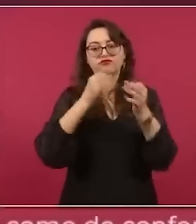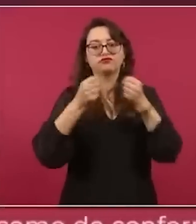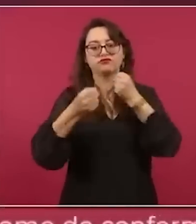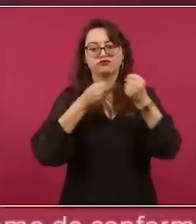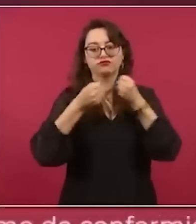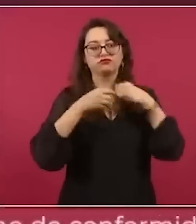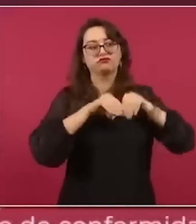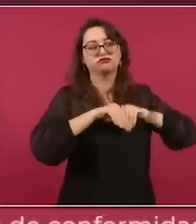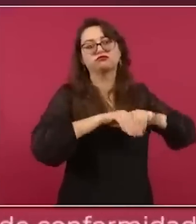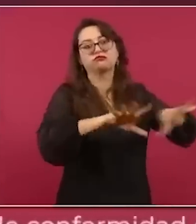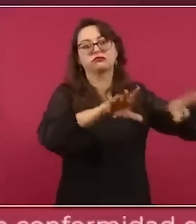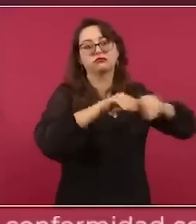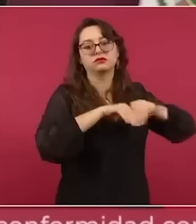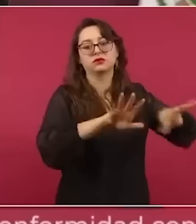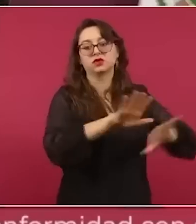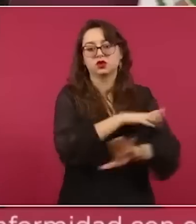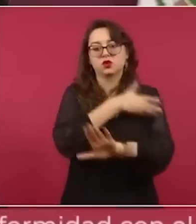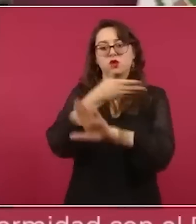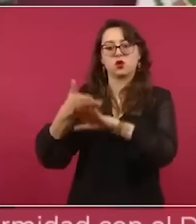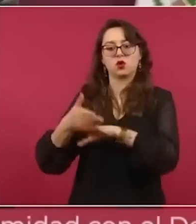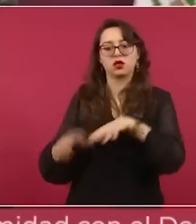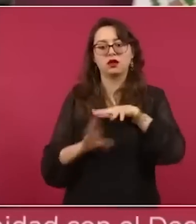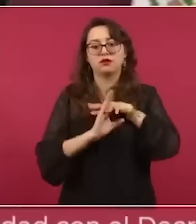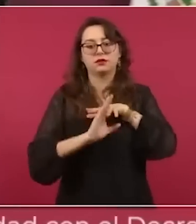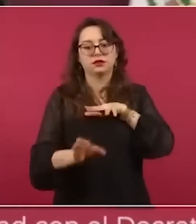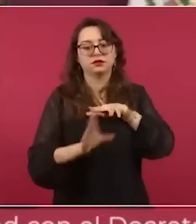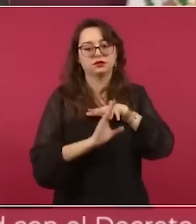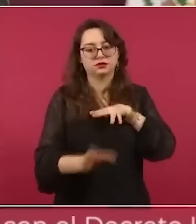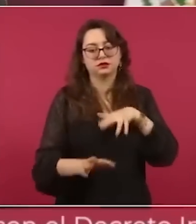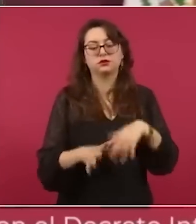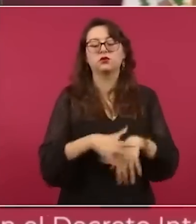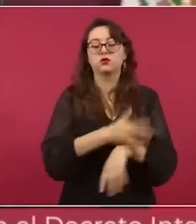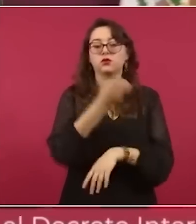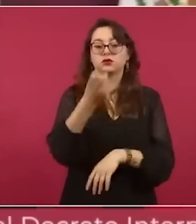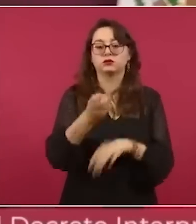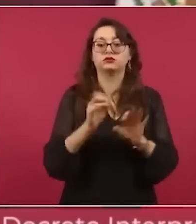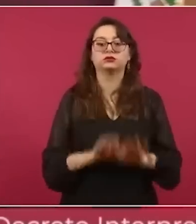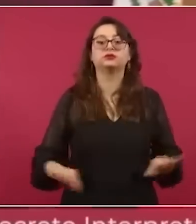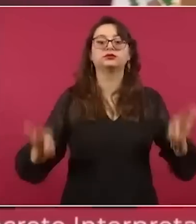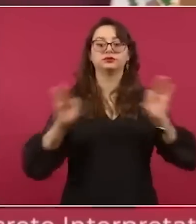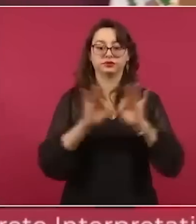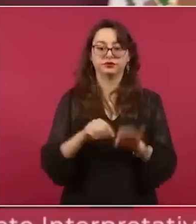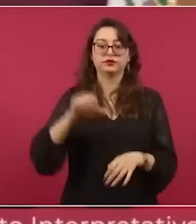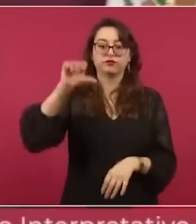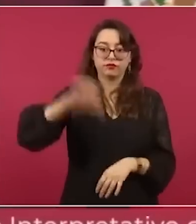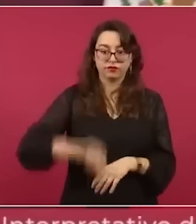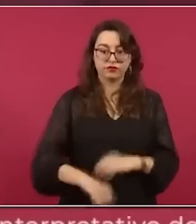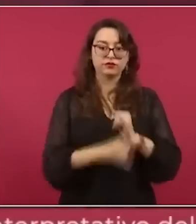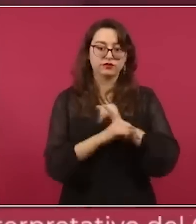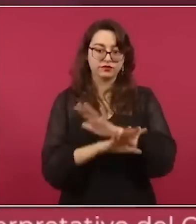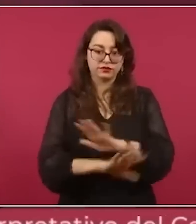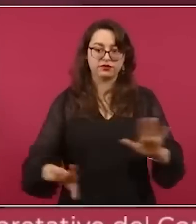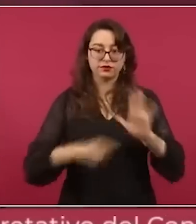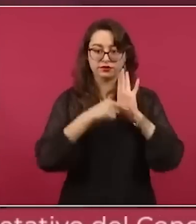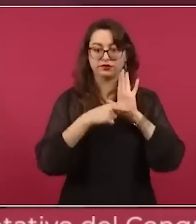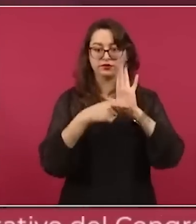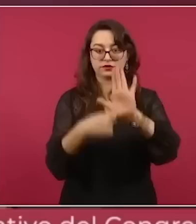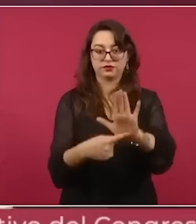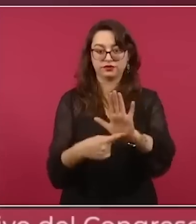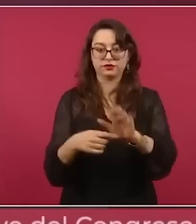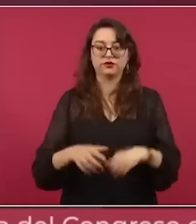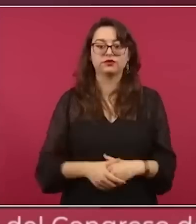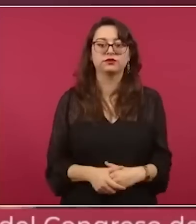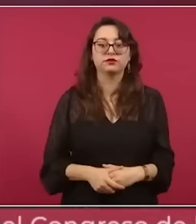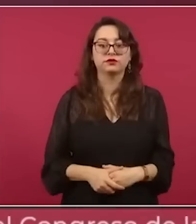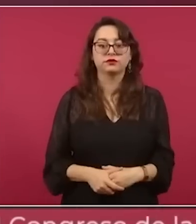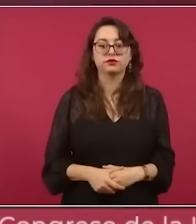Entonces, ayuda mucho el ventilar esto, el que haya